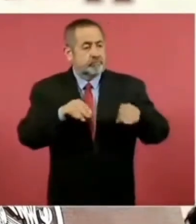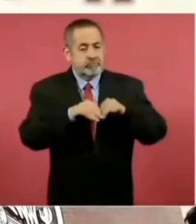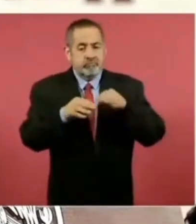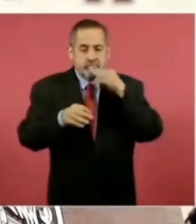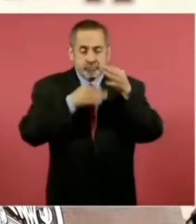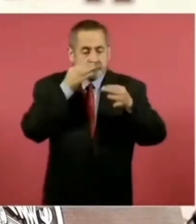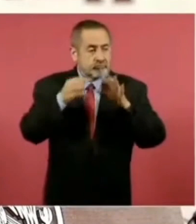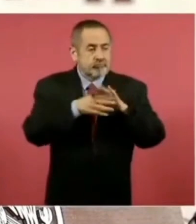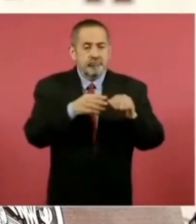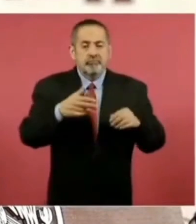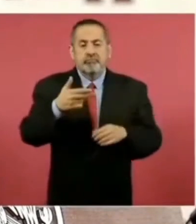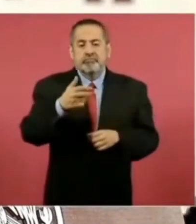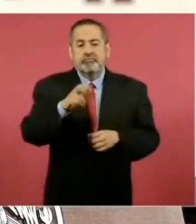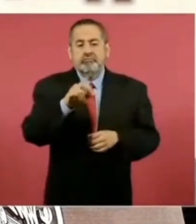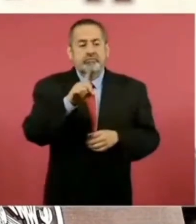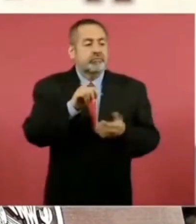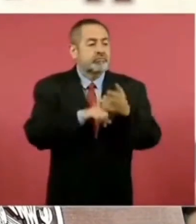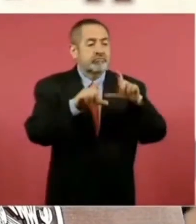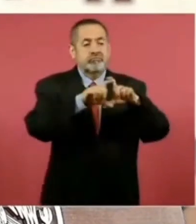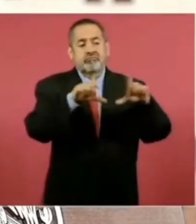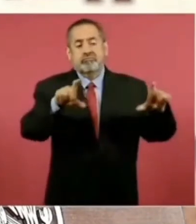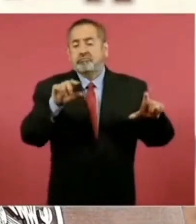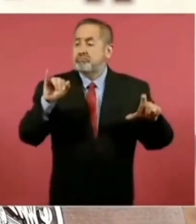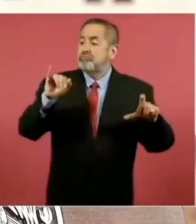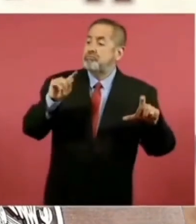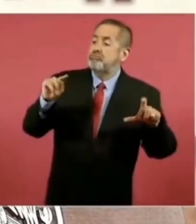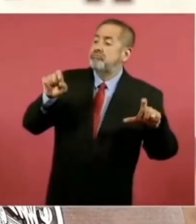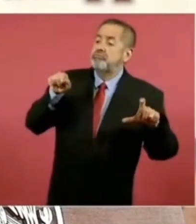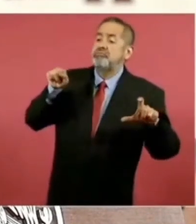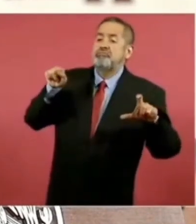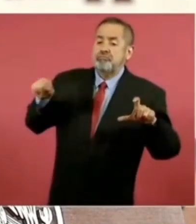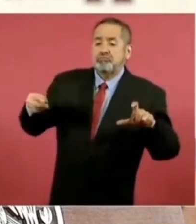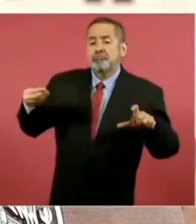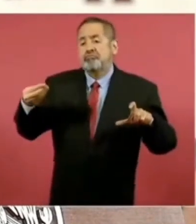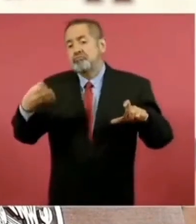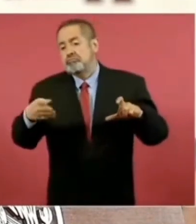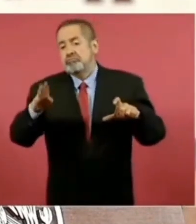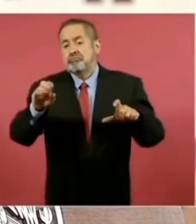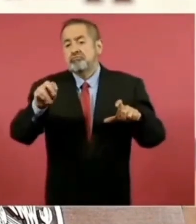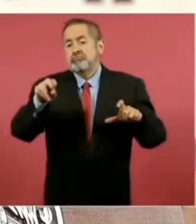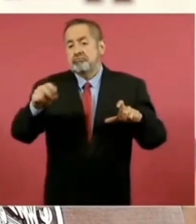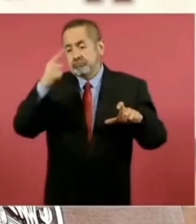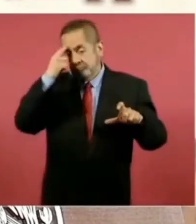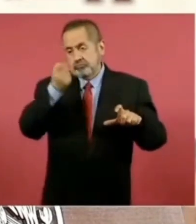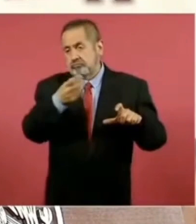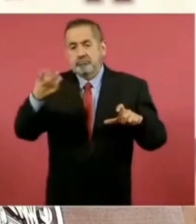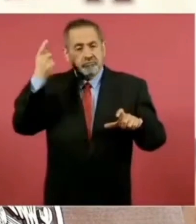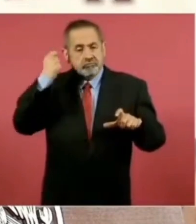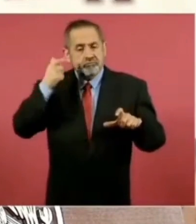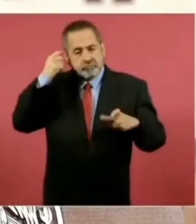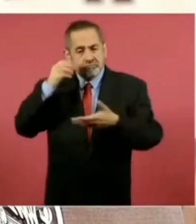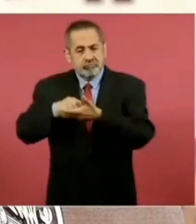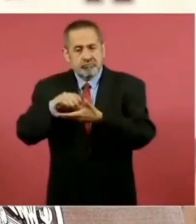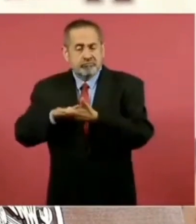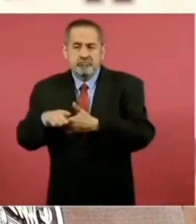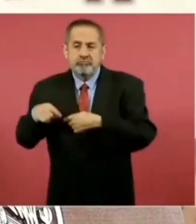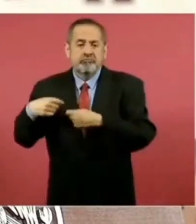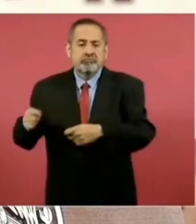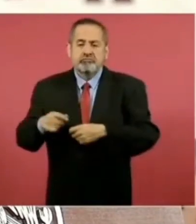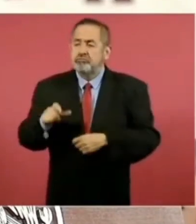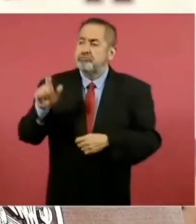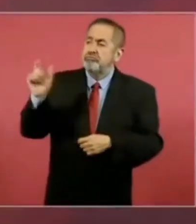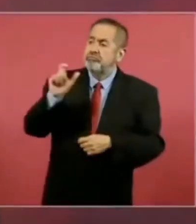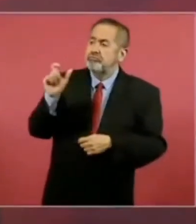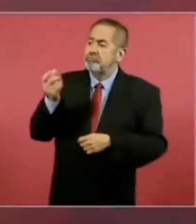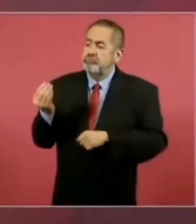con el título Issste confirma el otorgamiento de bono anual para jubilados. ¿Cuándo se realizará el pago